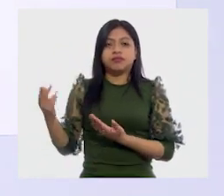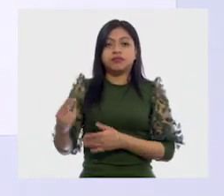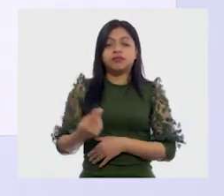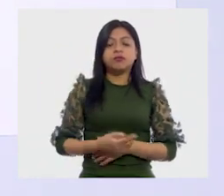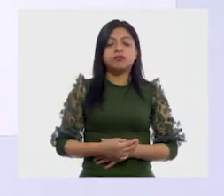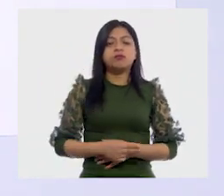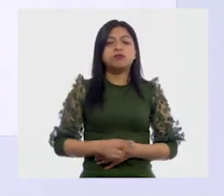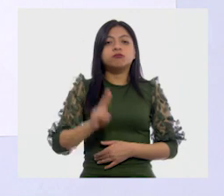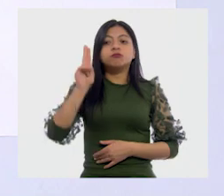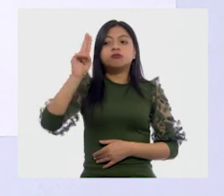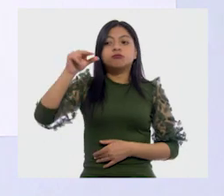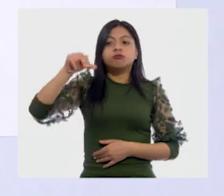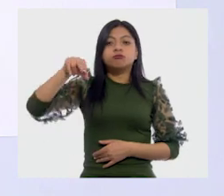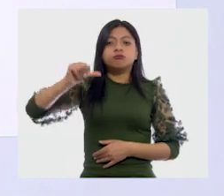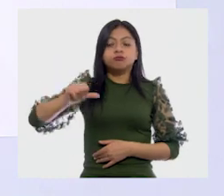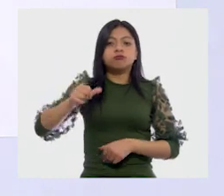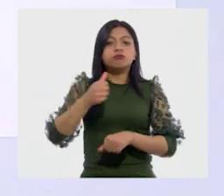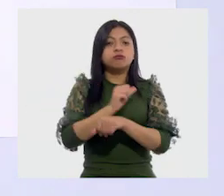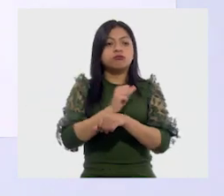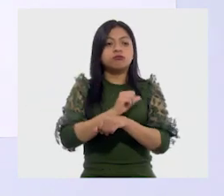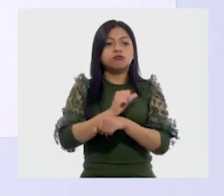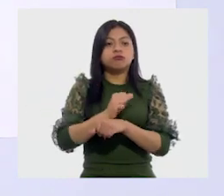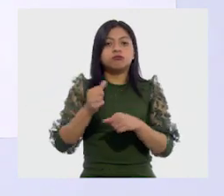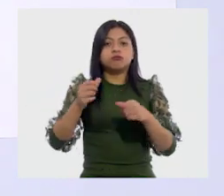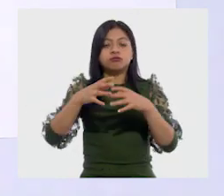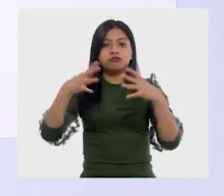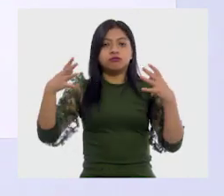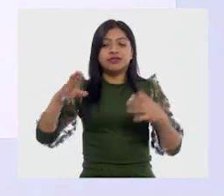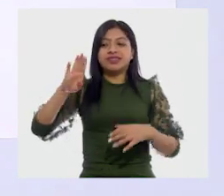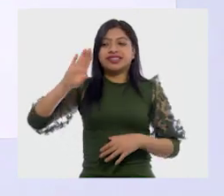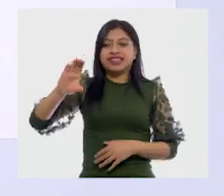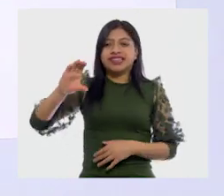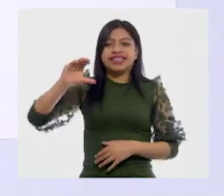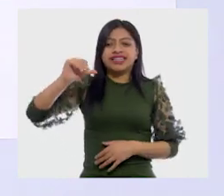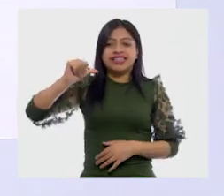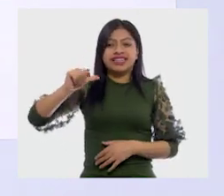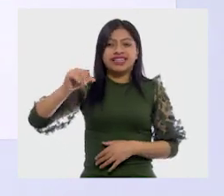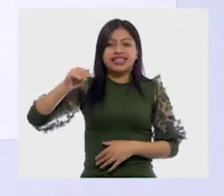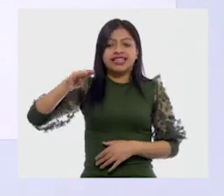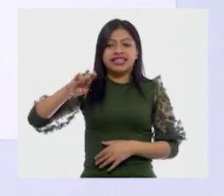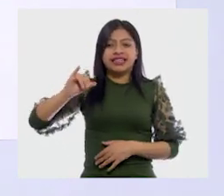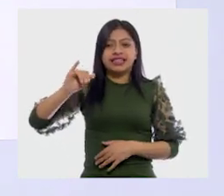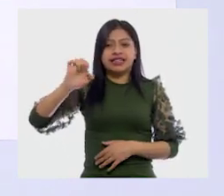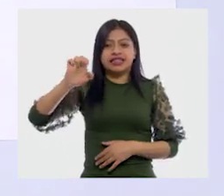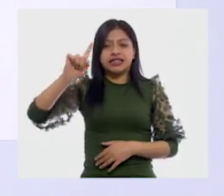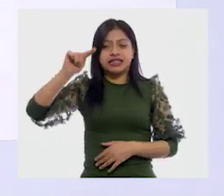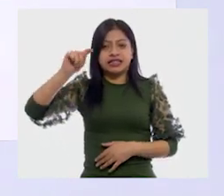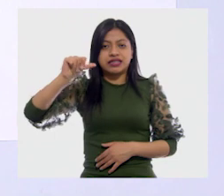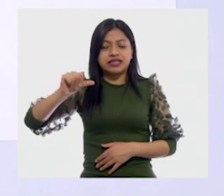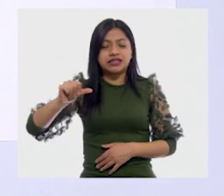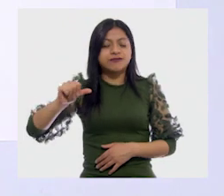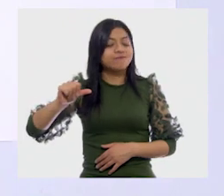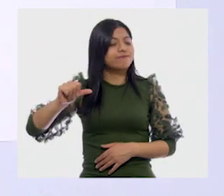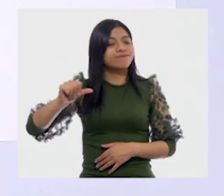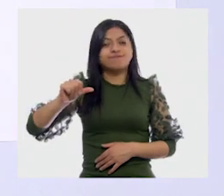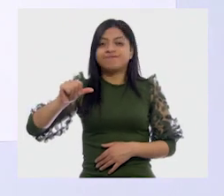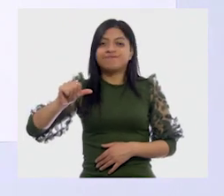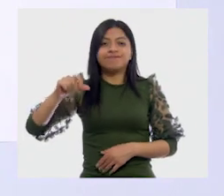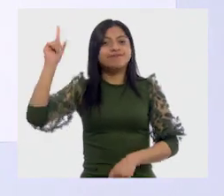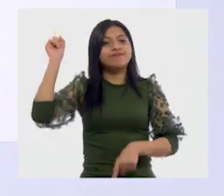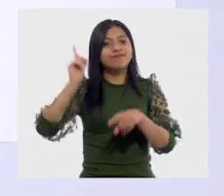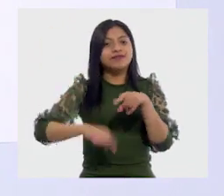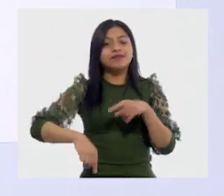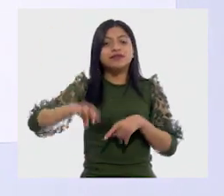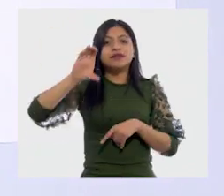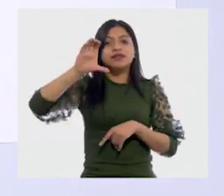camioneta. ¡Ah! ¡Ca-mi! Ajá. Hay que cambiar esa D por una M. Así